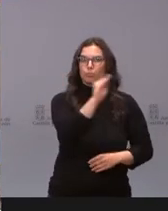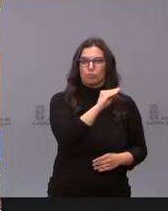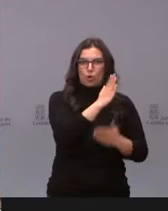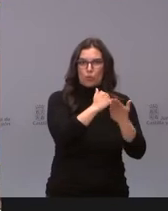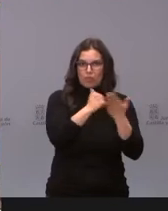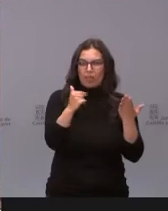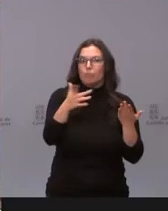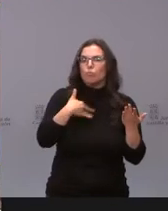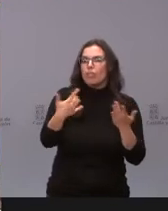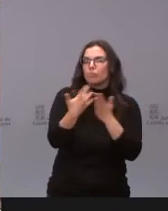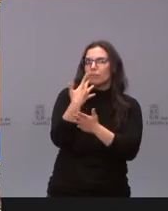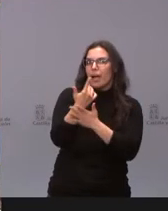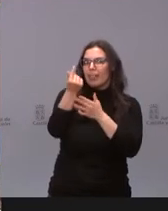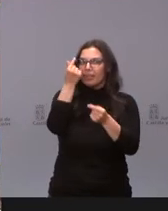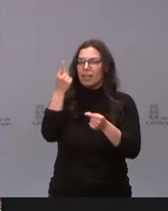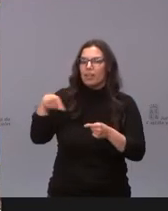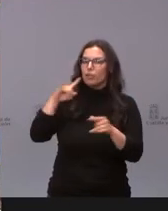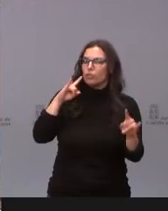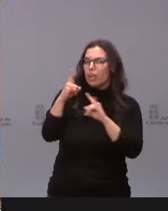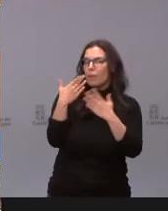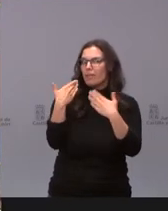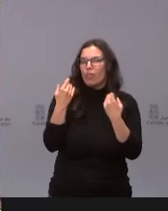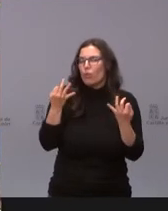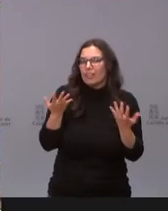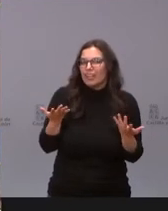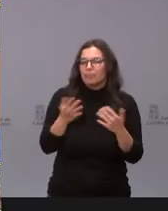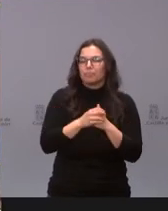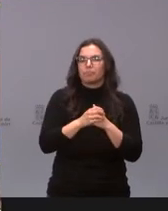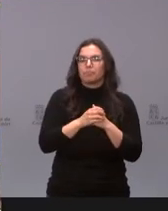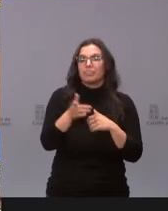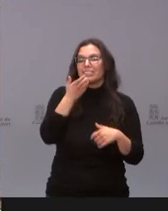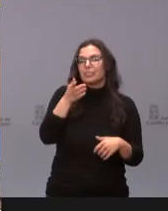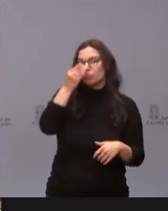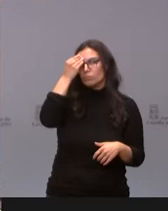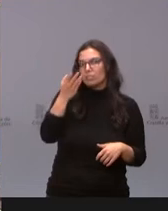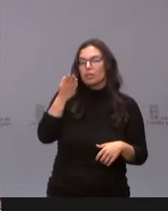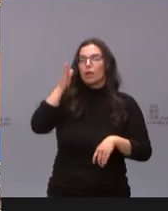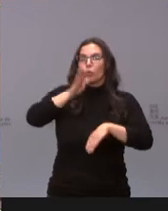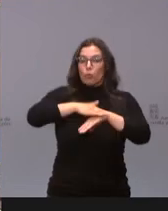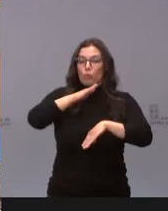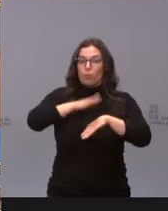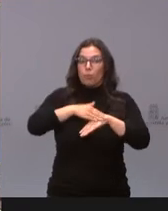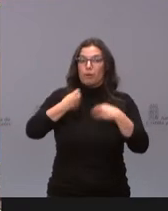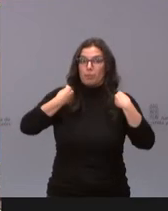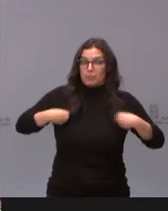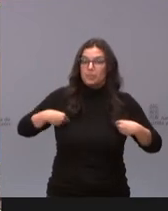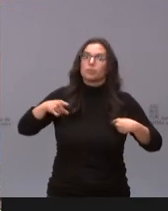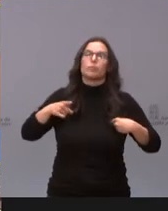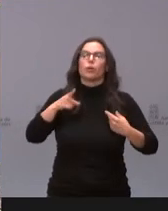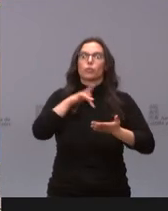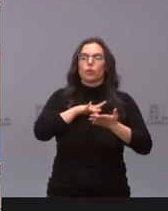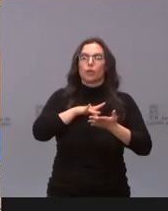No sé si nos puede detallar un poco más el contenido de esa conversación. Y si cree que, en parte, la culpa de que se esté generando